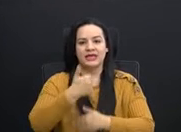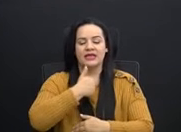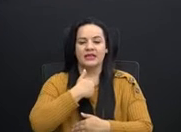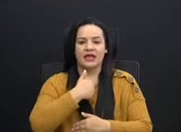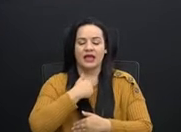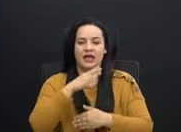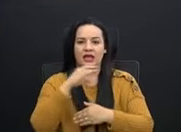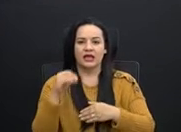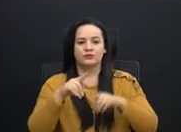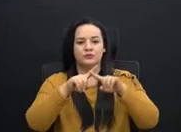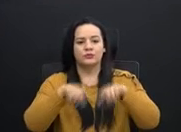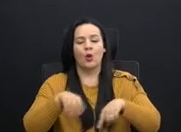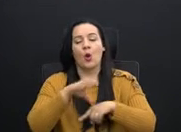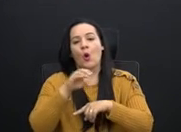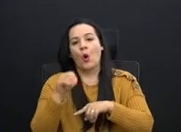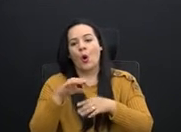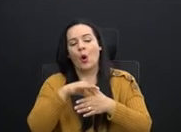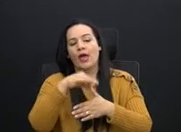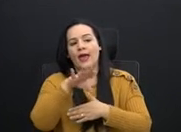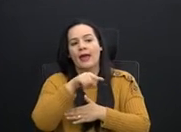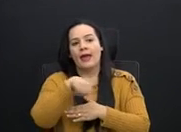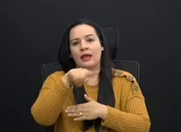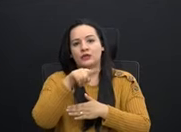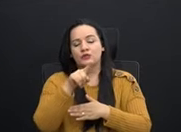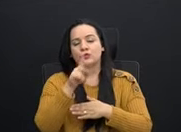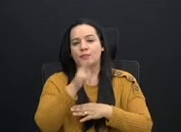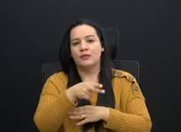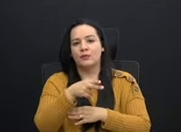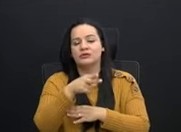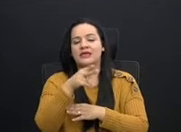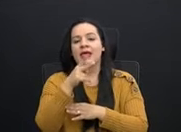prescindir de esos mismos empleados por doce días.